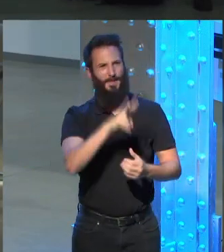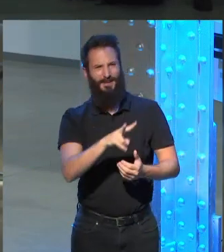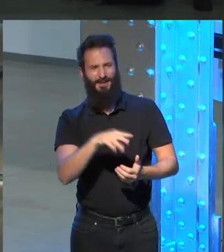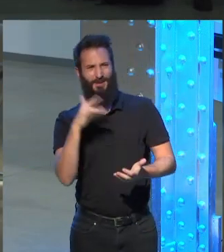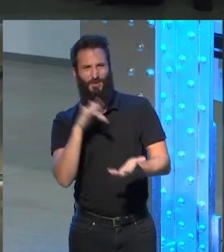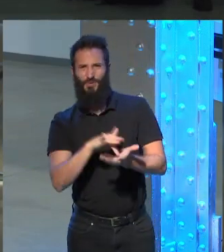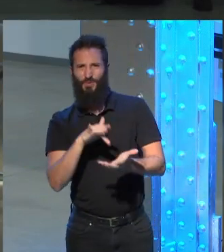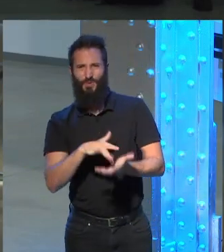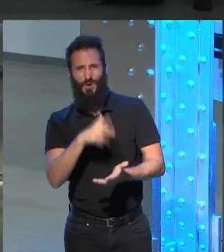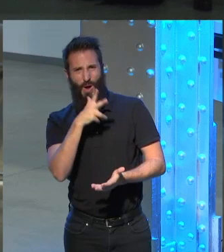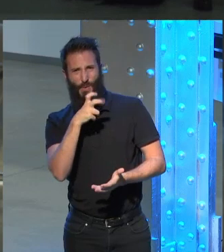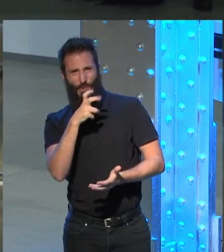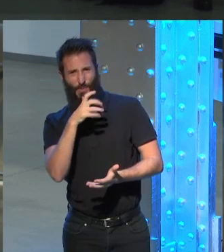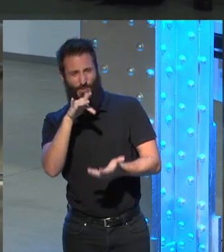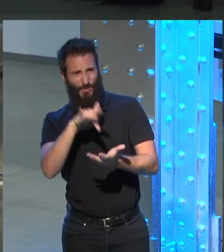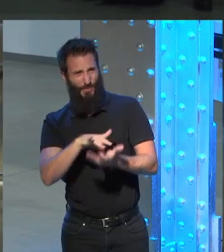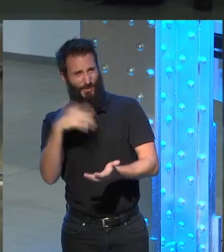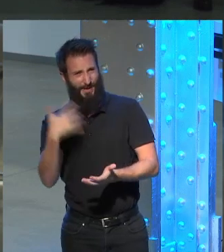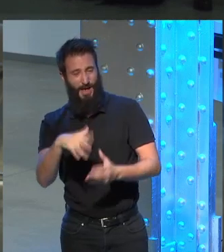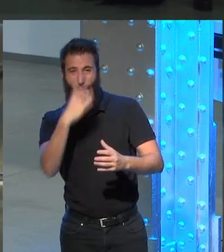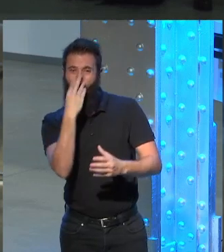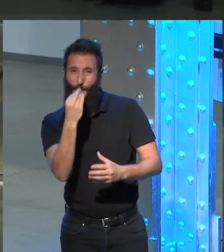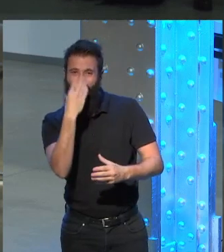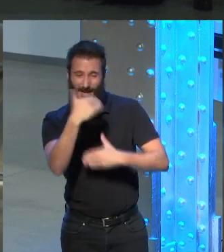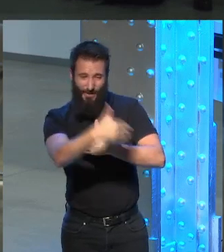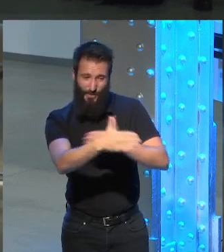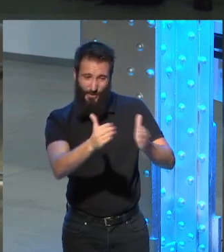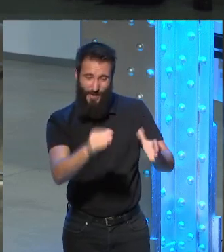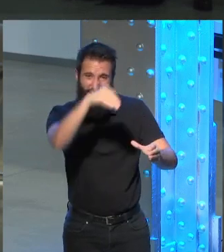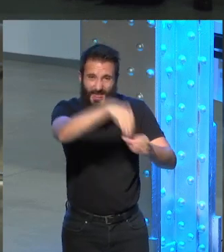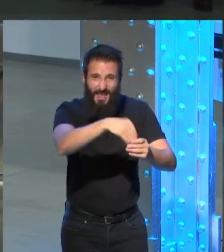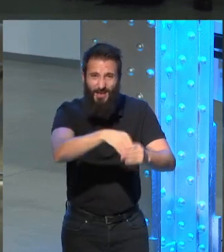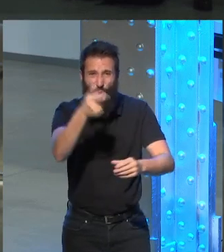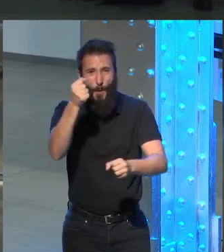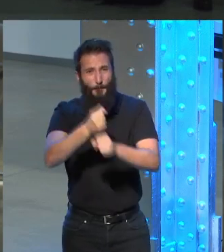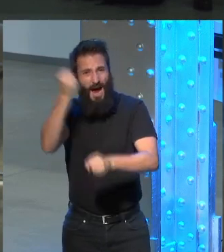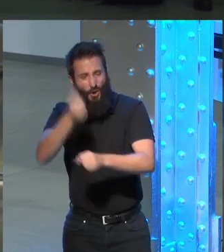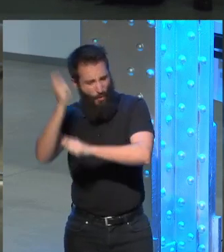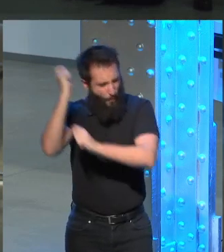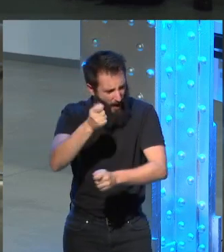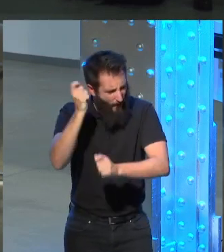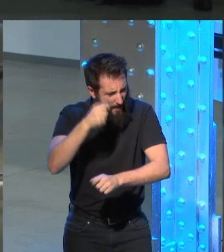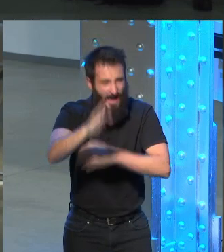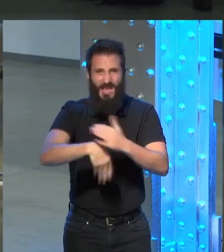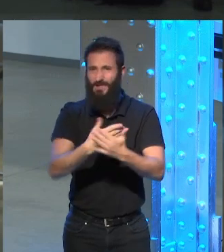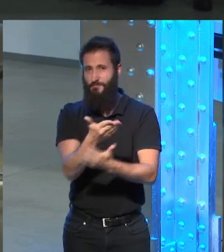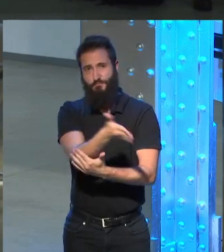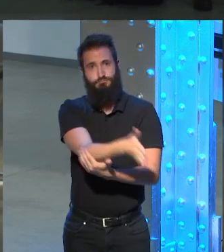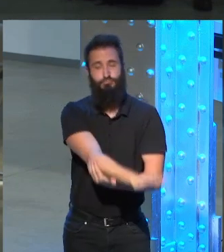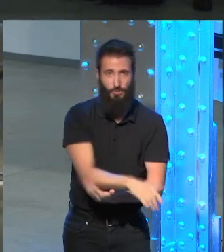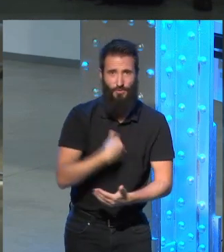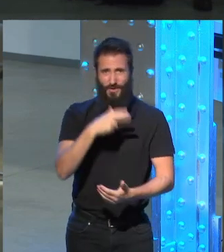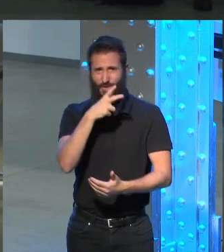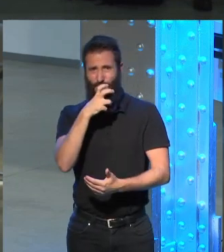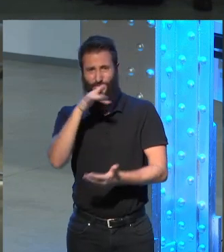horrenda ver cómo los metían en unas costales a los perros y los apaleaban hasta morir bueno una cosa absolutamente espantosa tanto que